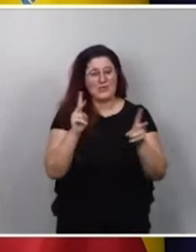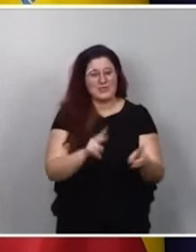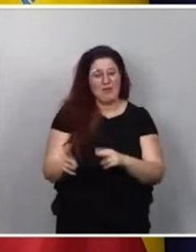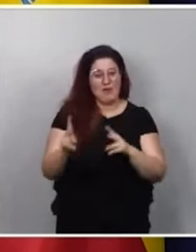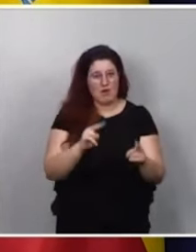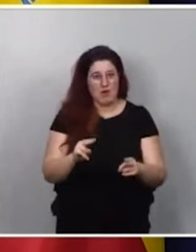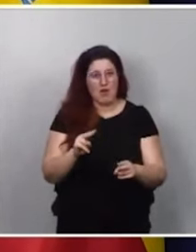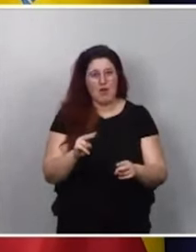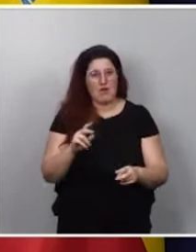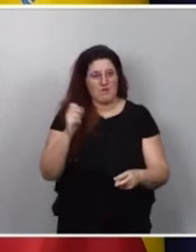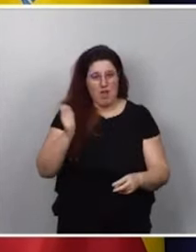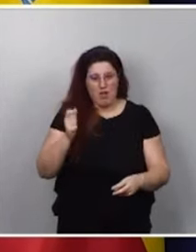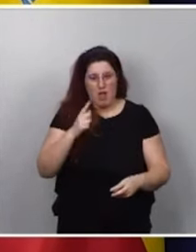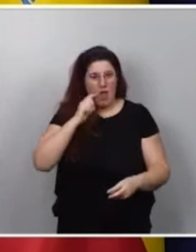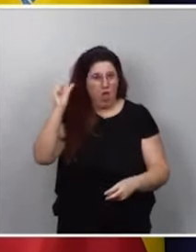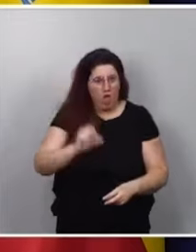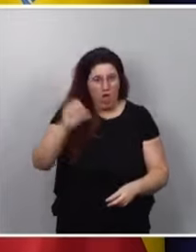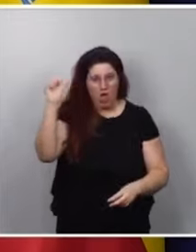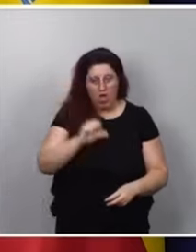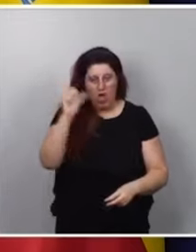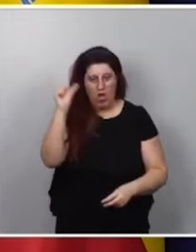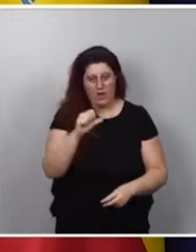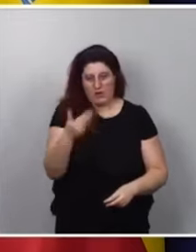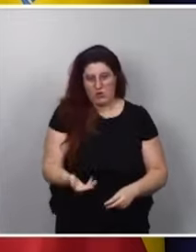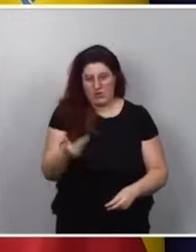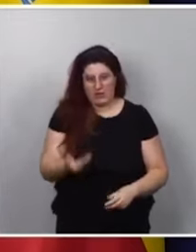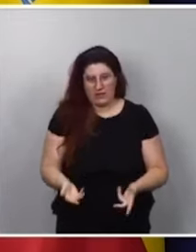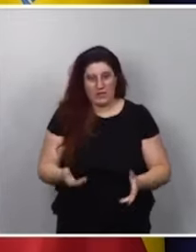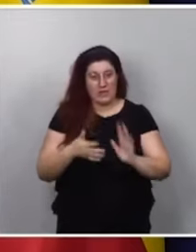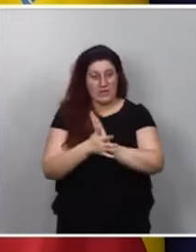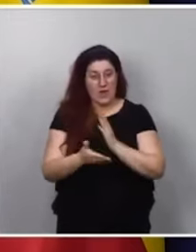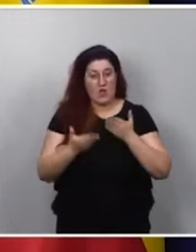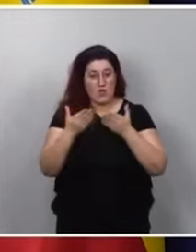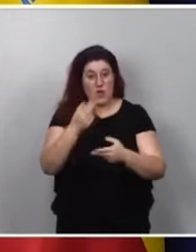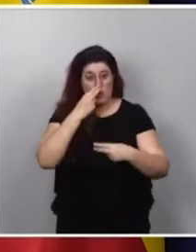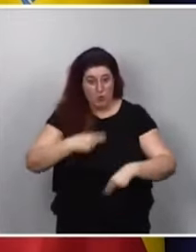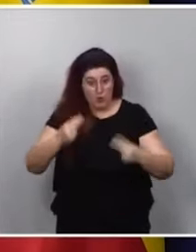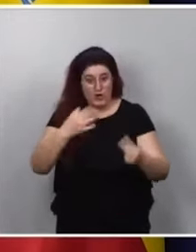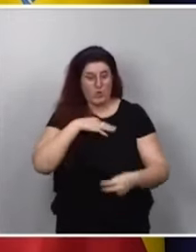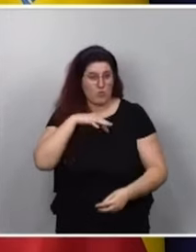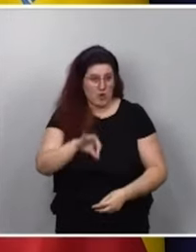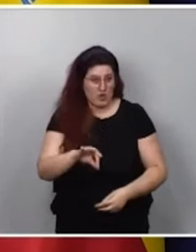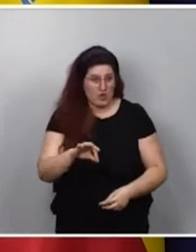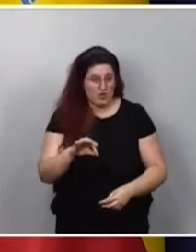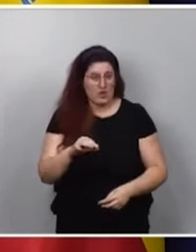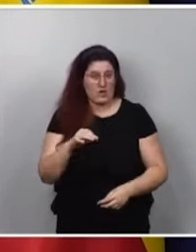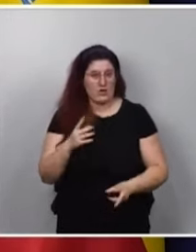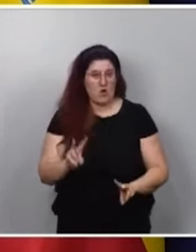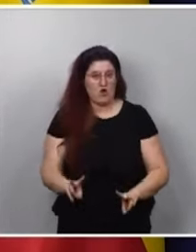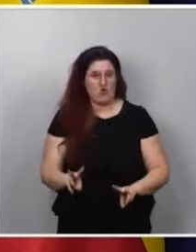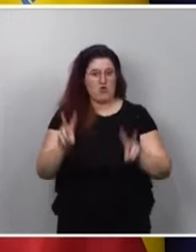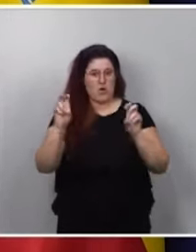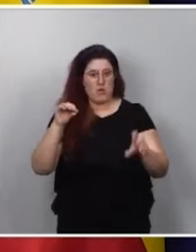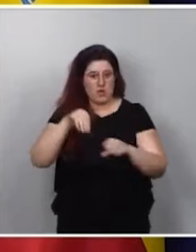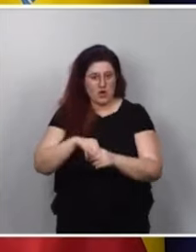de consumo cada vez más importante de nuestros conciudadanos, podrán también ser objeto de ayudas públicas en este caso y por lo tanto esta es una de las grandes novedades